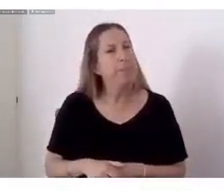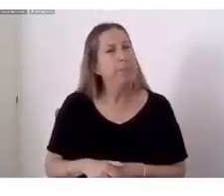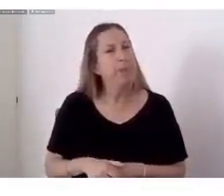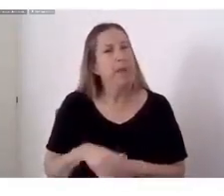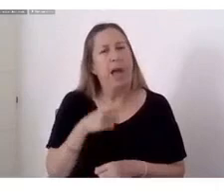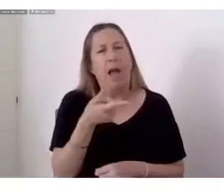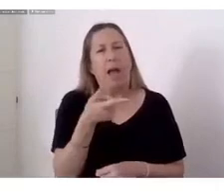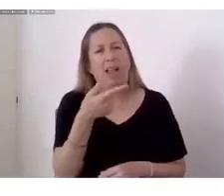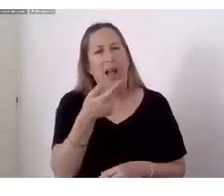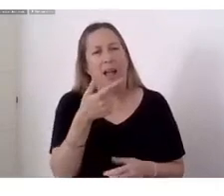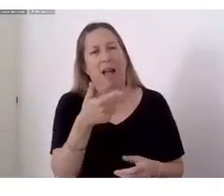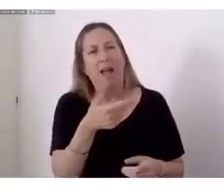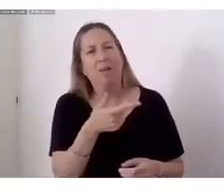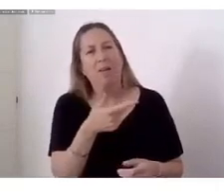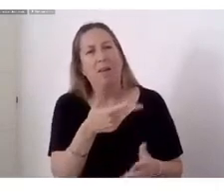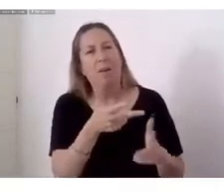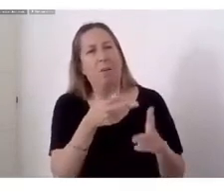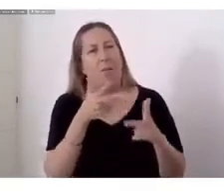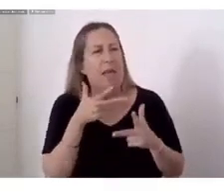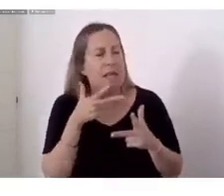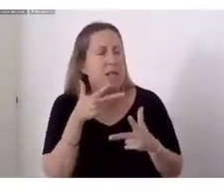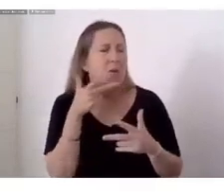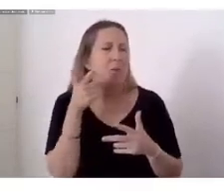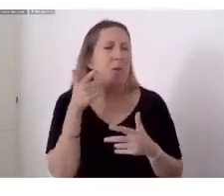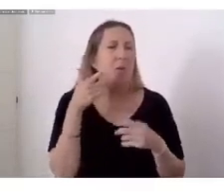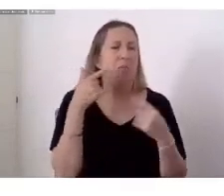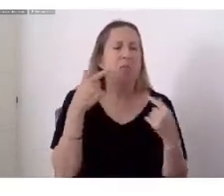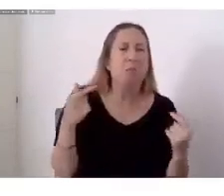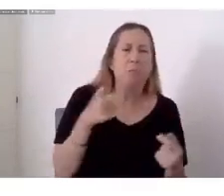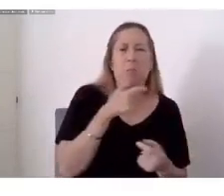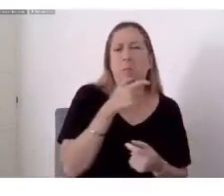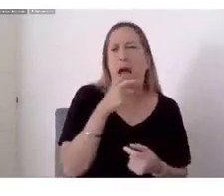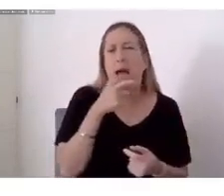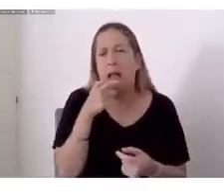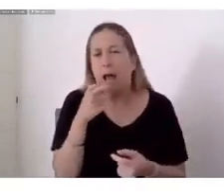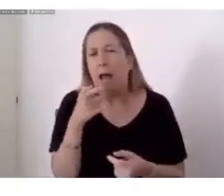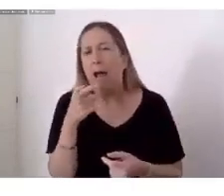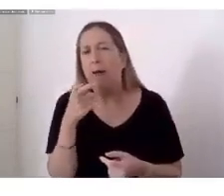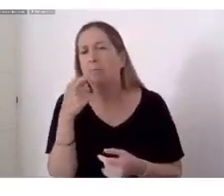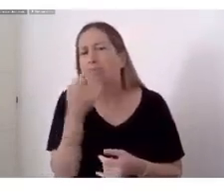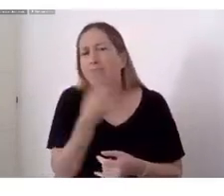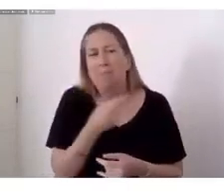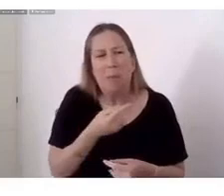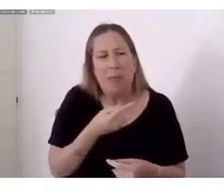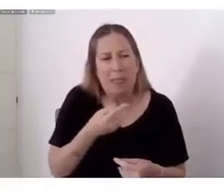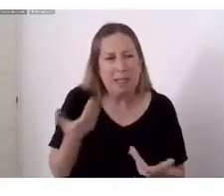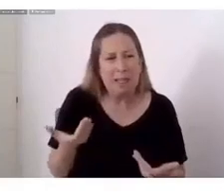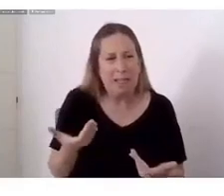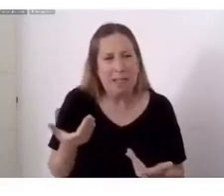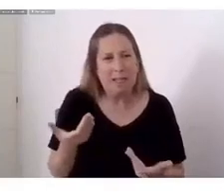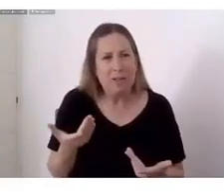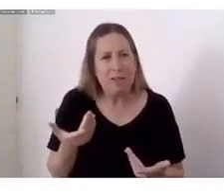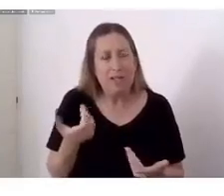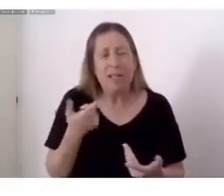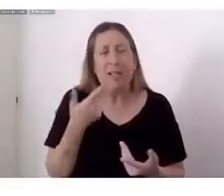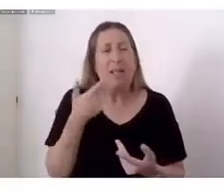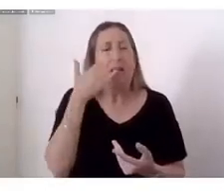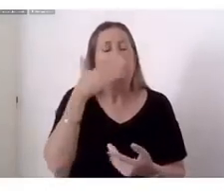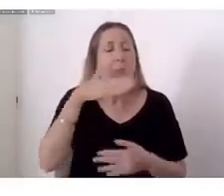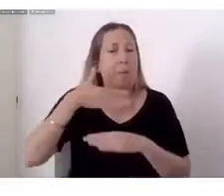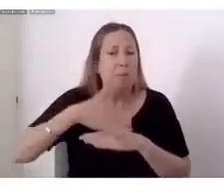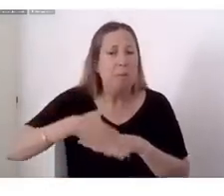de darme su nombre A dejar mi hogar abandonado